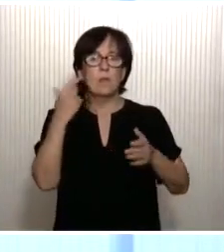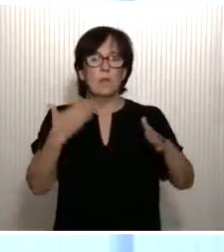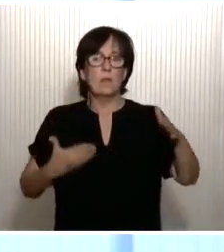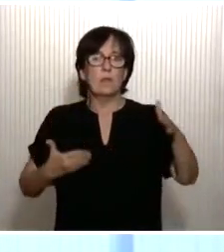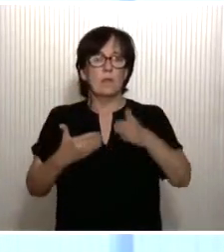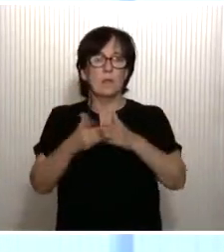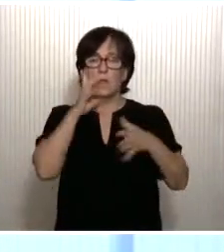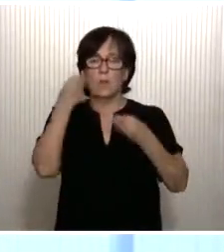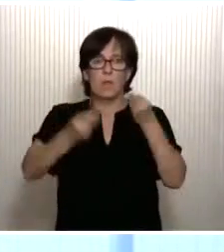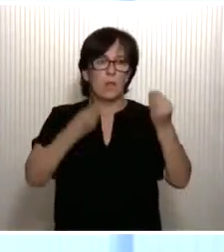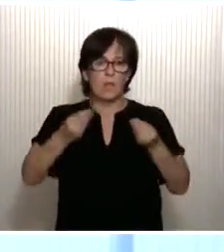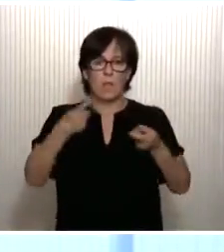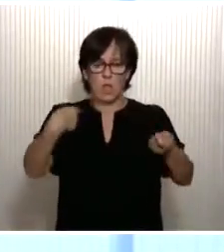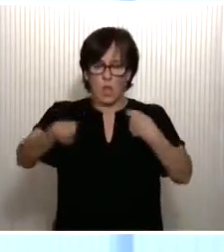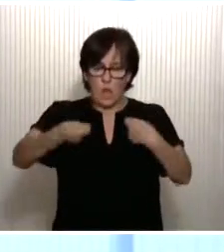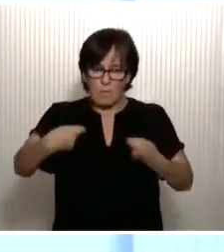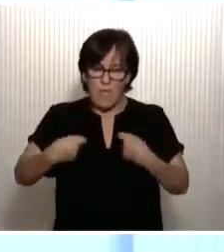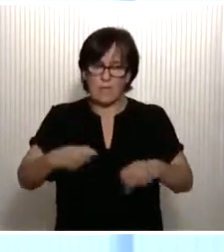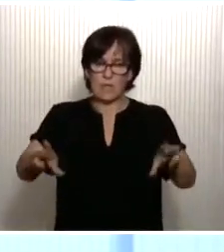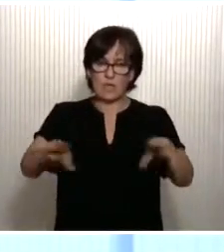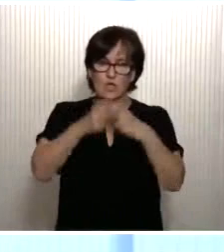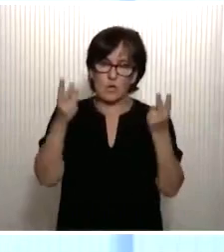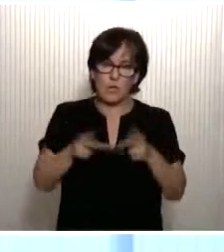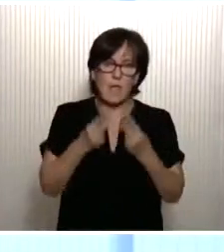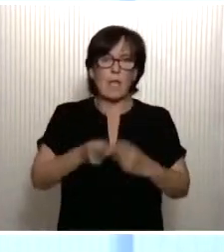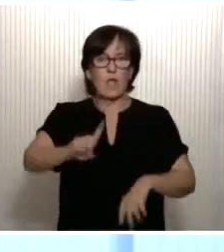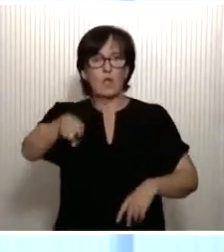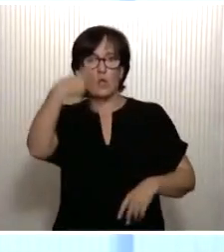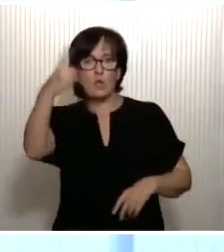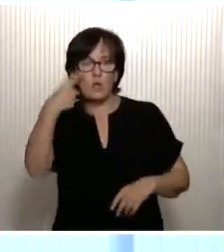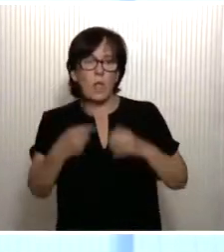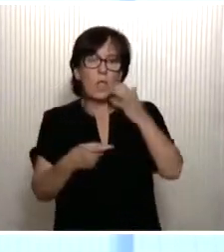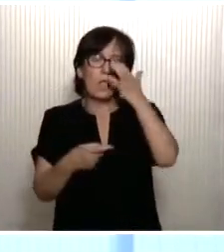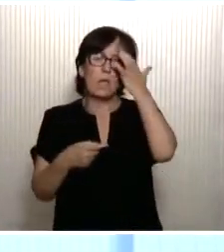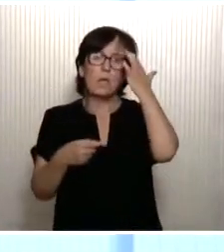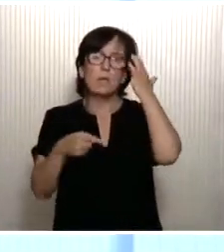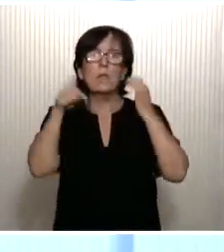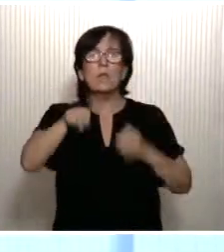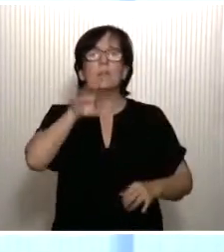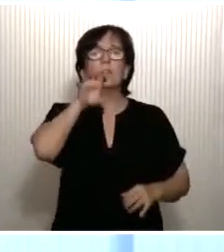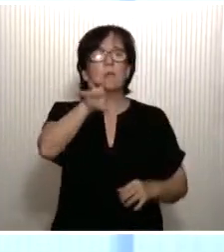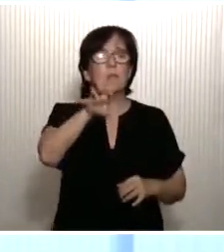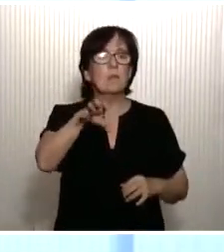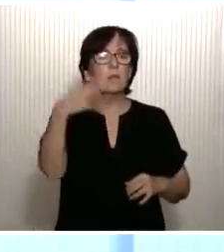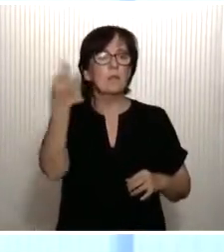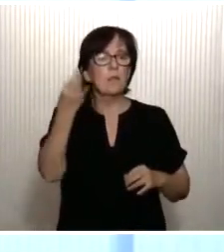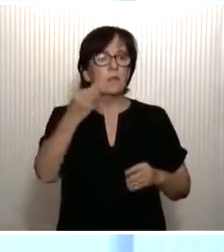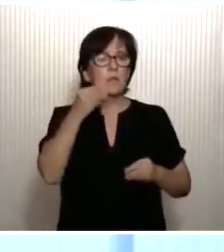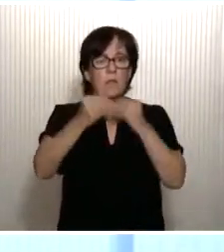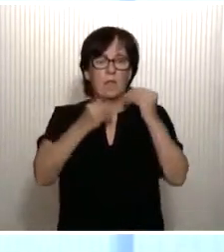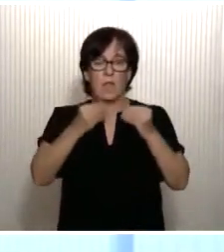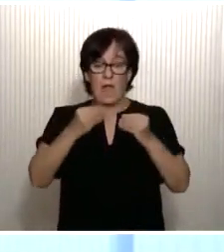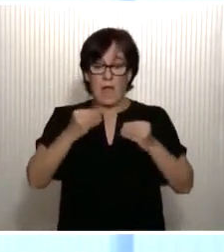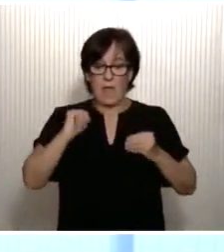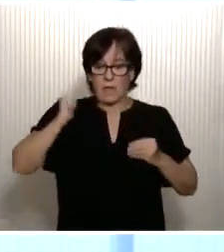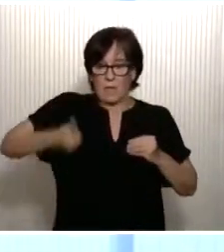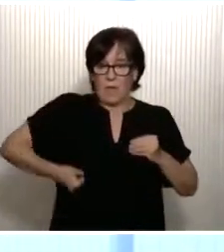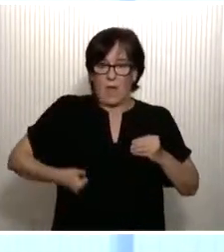los engranajes comerciales, sociales, culturales. Este es un país que ve desplomarse su riqueza